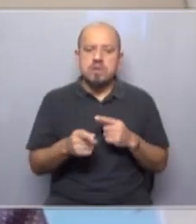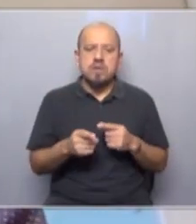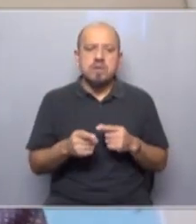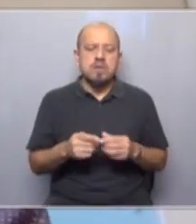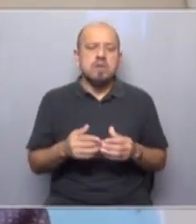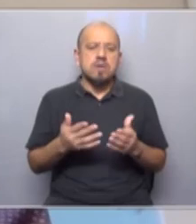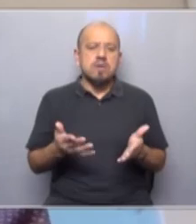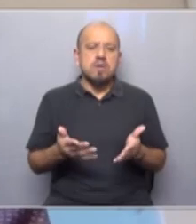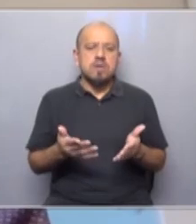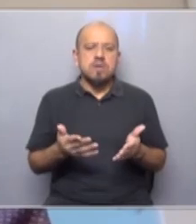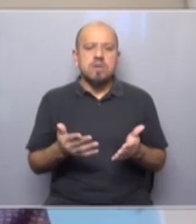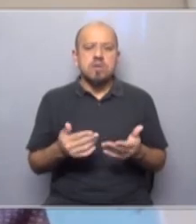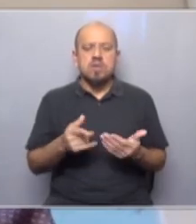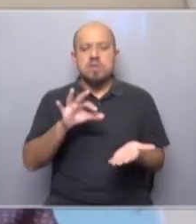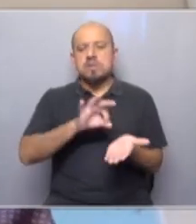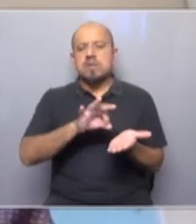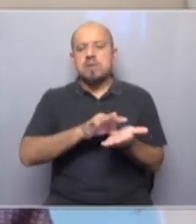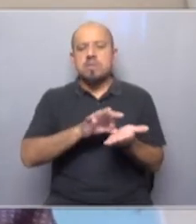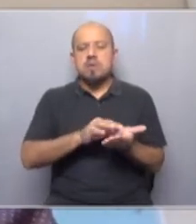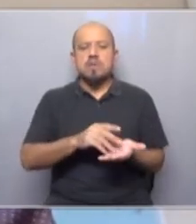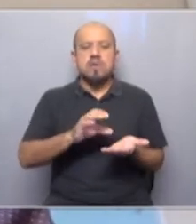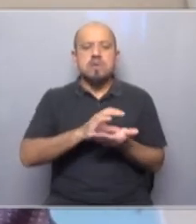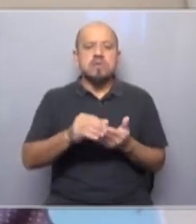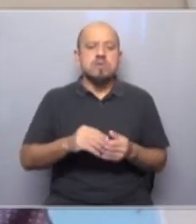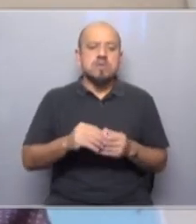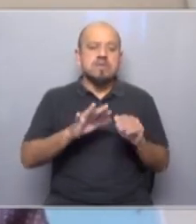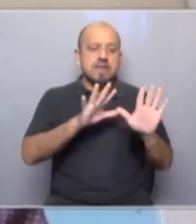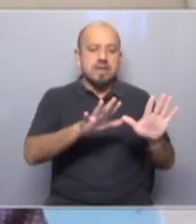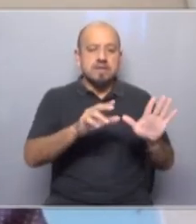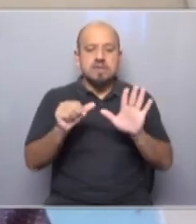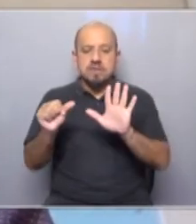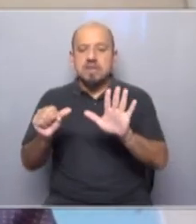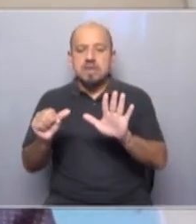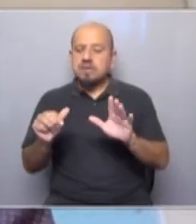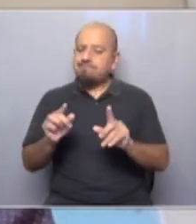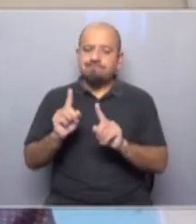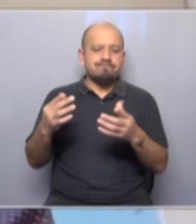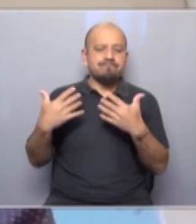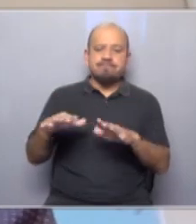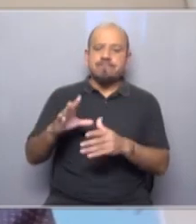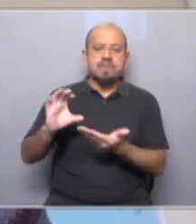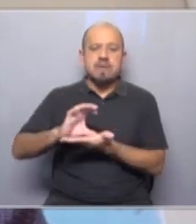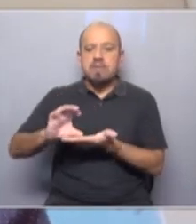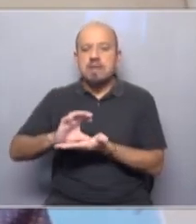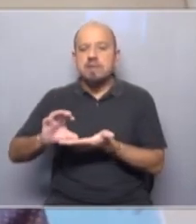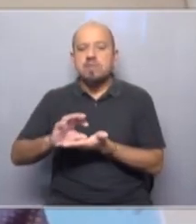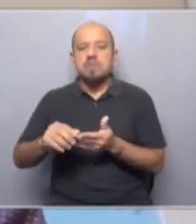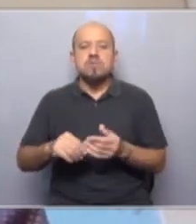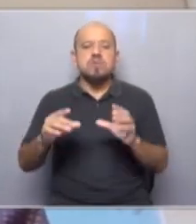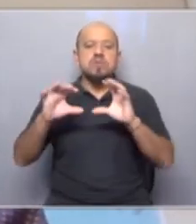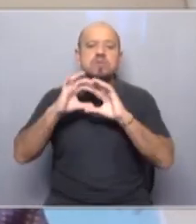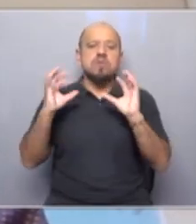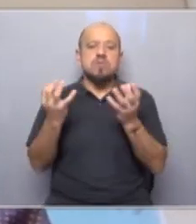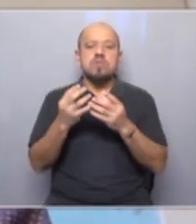rompiendo con el sistema capitalista. Seis de cada diez jóvenes ya no quieren el capitalismo. Y a nivel mundial, a nivel